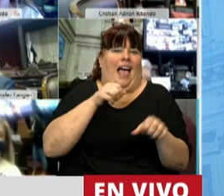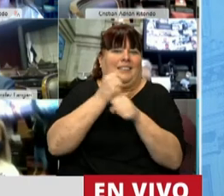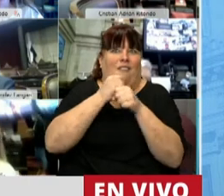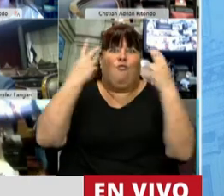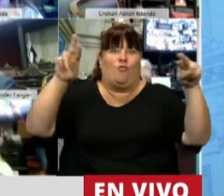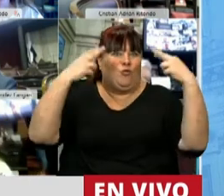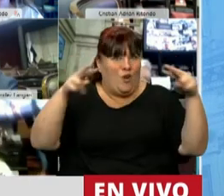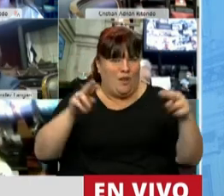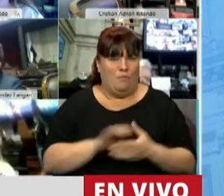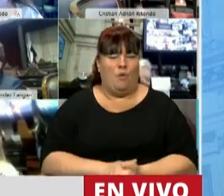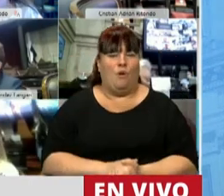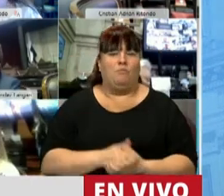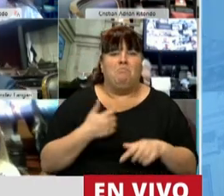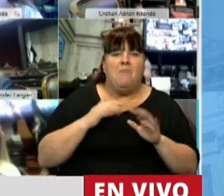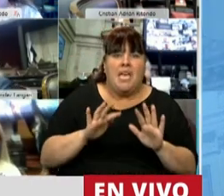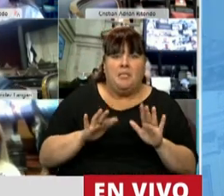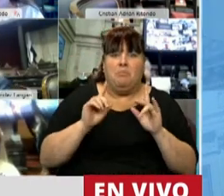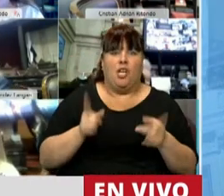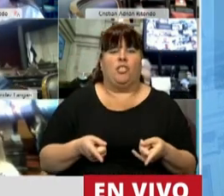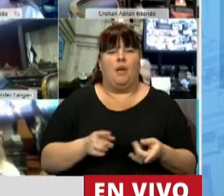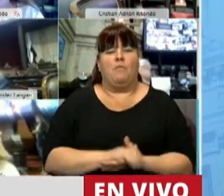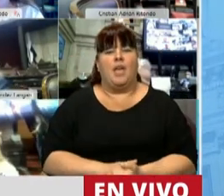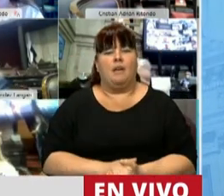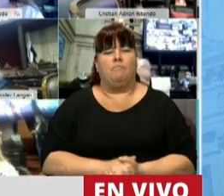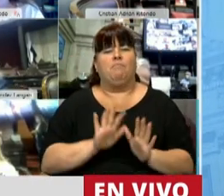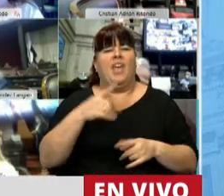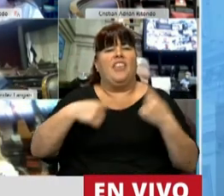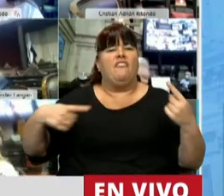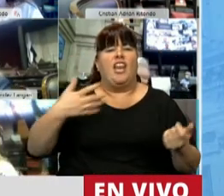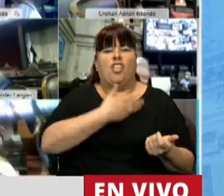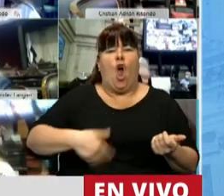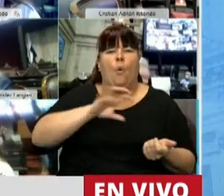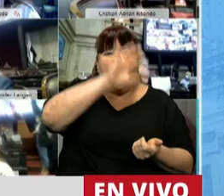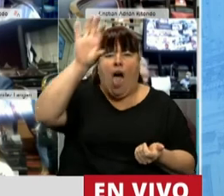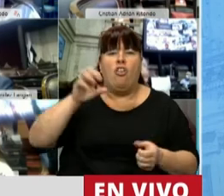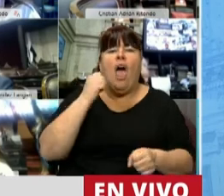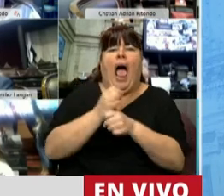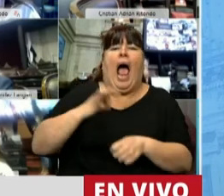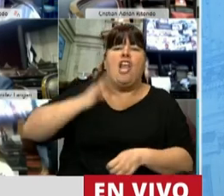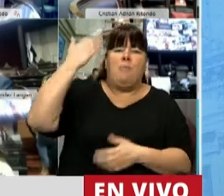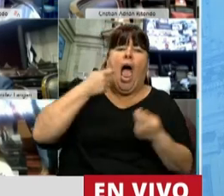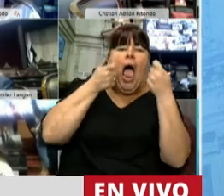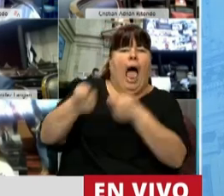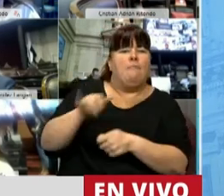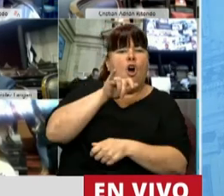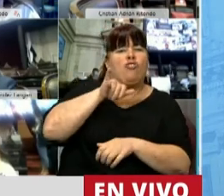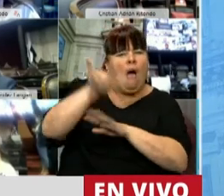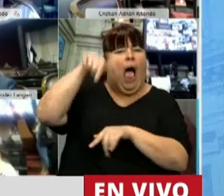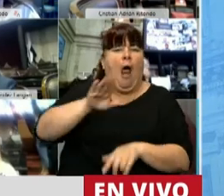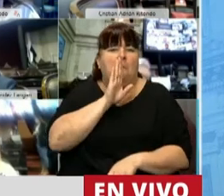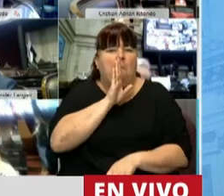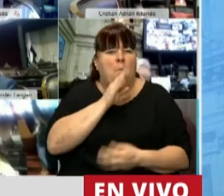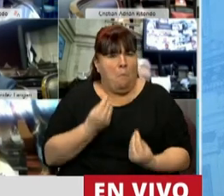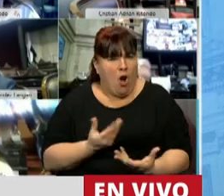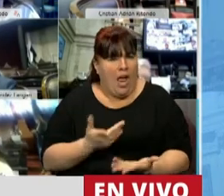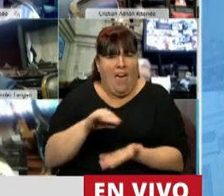actividad. Estamos esperando también que, a ver, los distintos gobernadores que hasta el año pasado apoyaban estas aerolíneas, ¿por qué ahora están callados